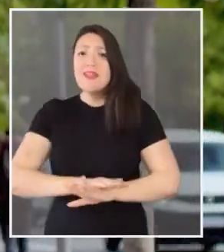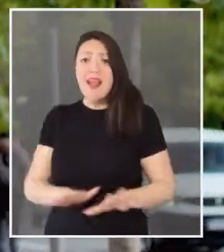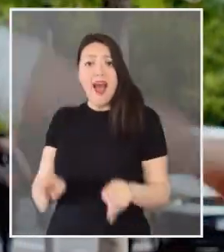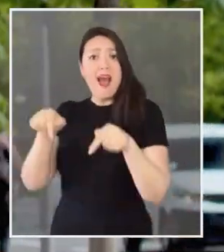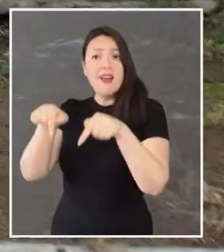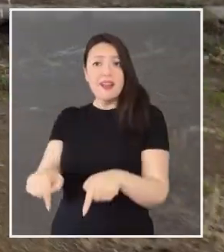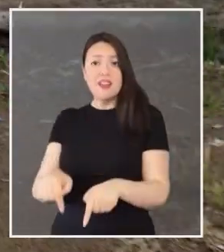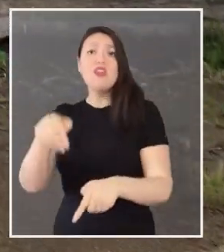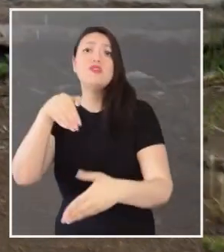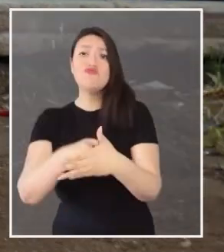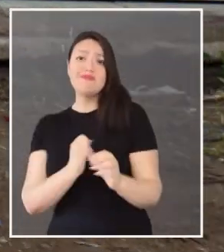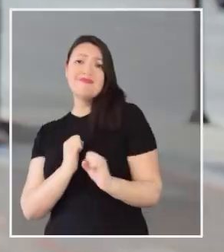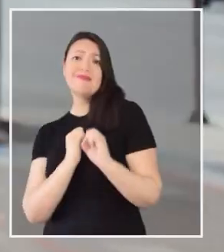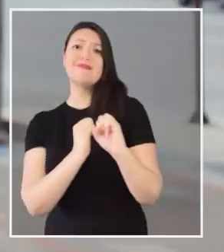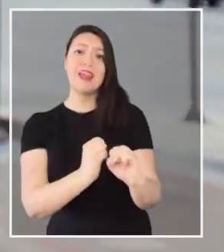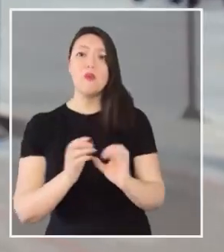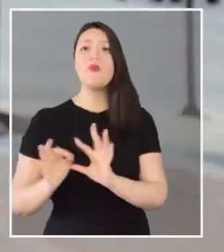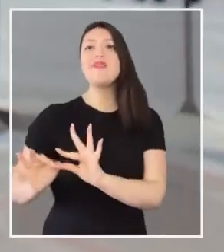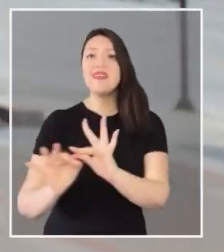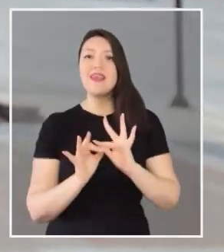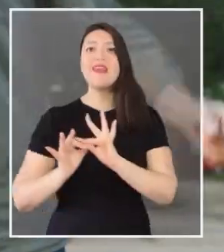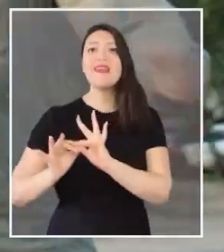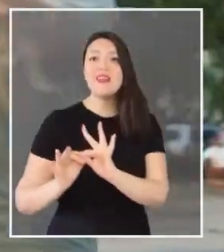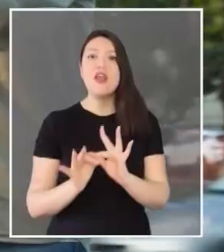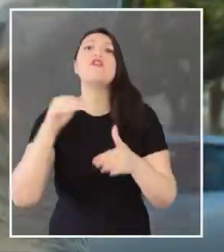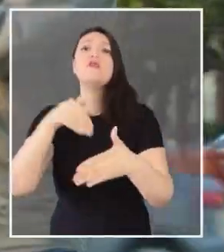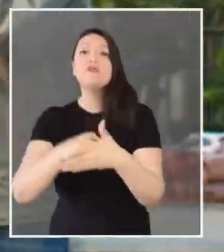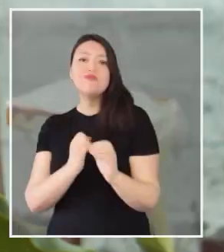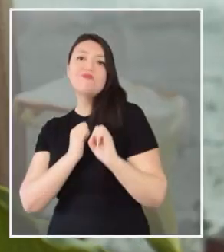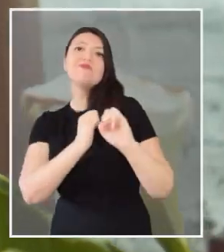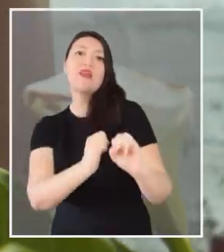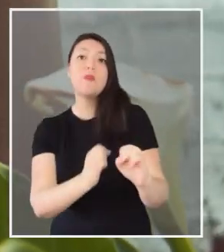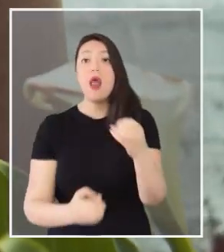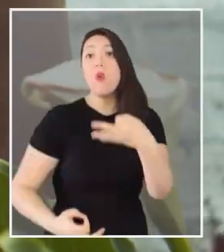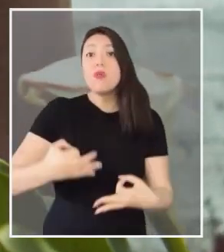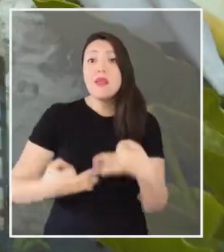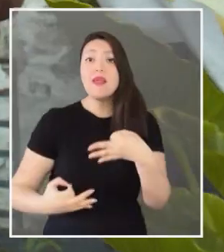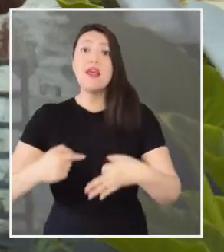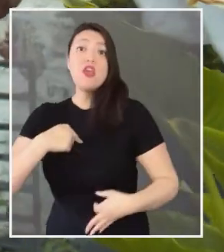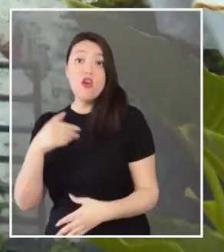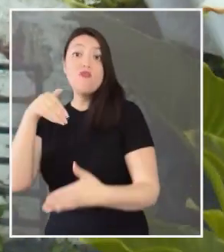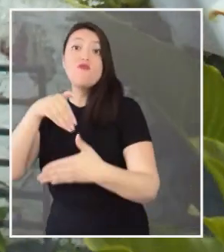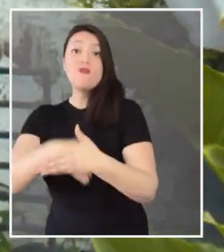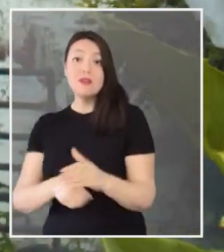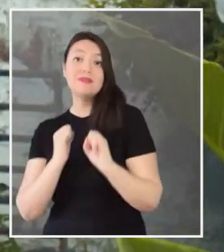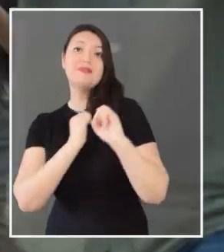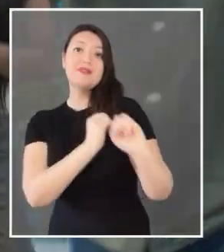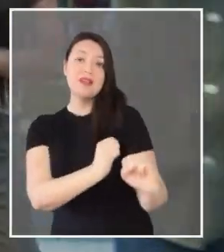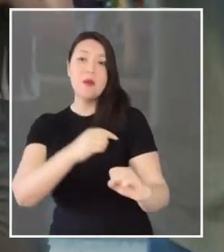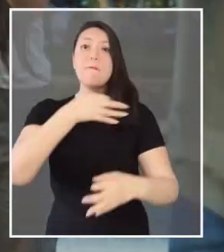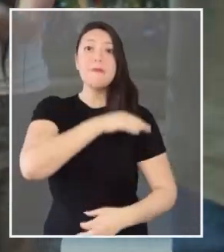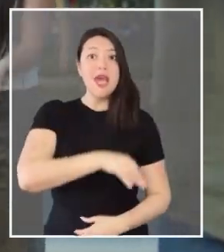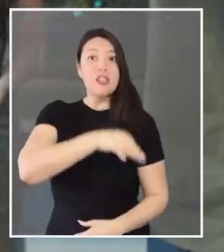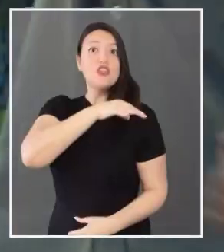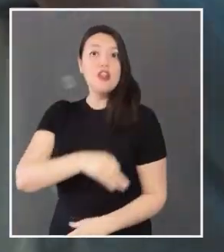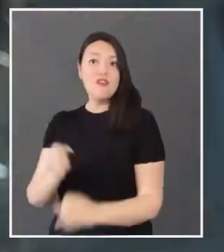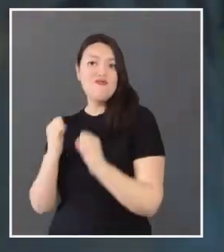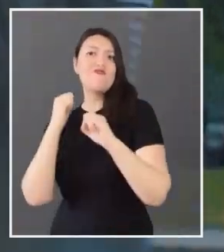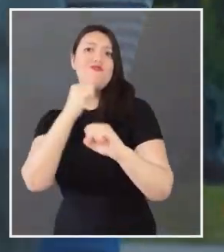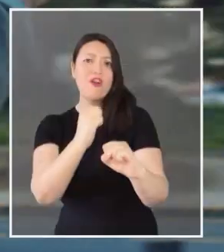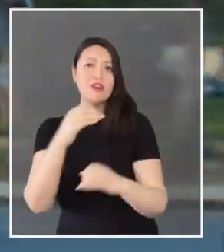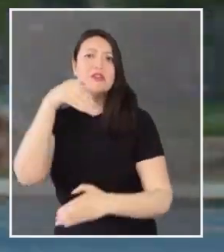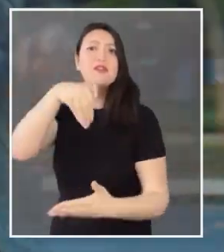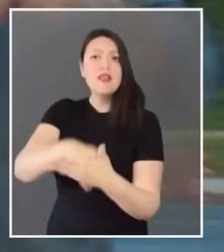cerrar estos votos En Contra Para unirnos yo voto En Contra Por la justicia yo voto En Contra Por las pensiones votamos